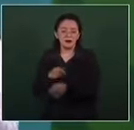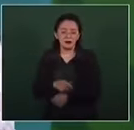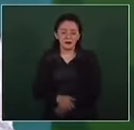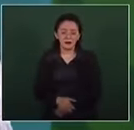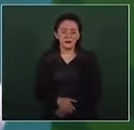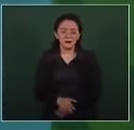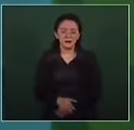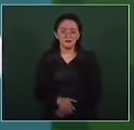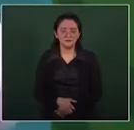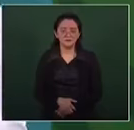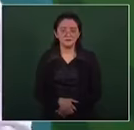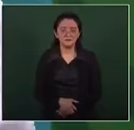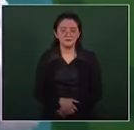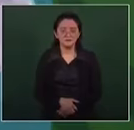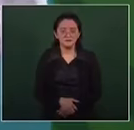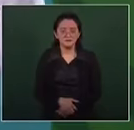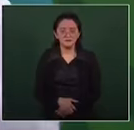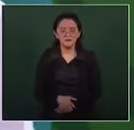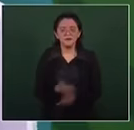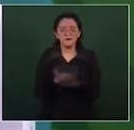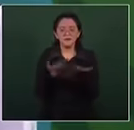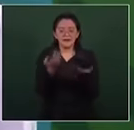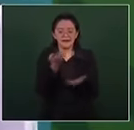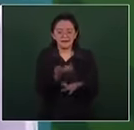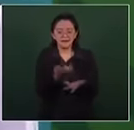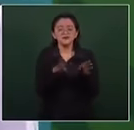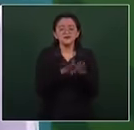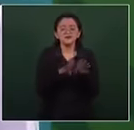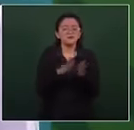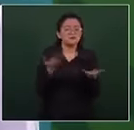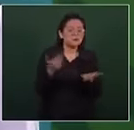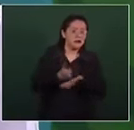¿Y en qué se ha beneficiado la gente?